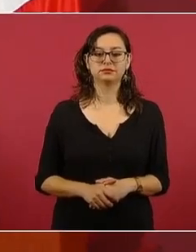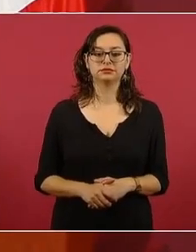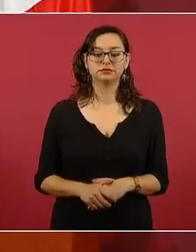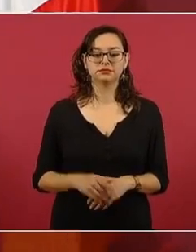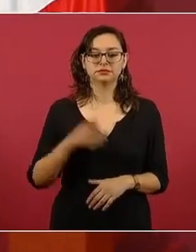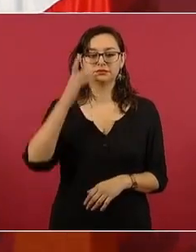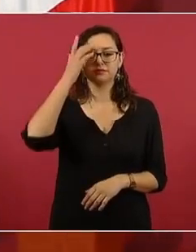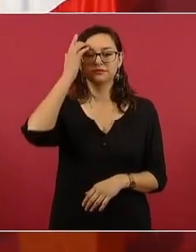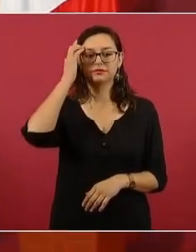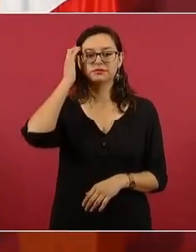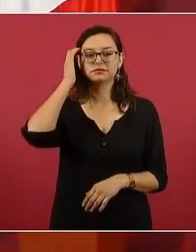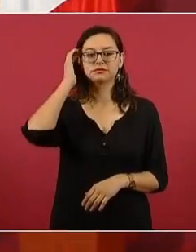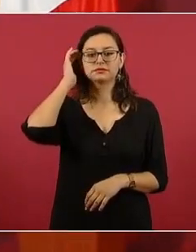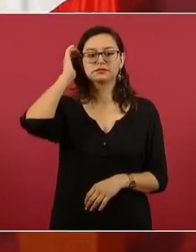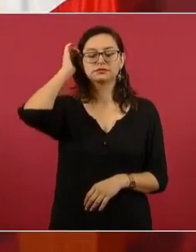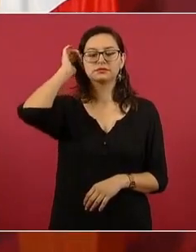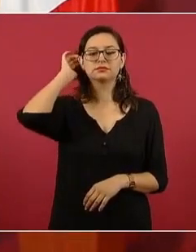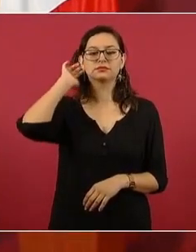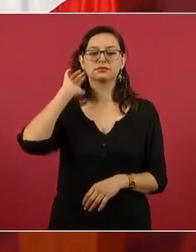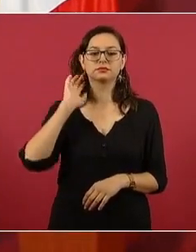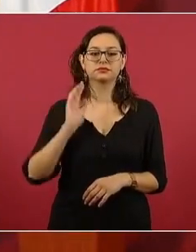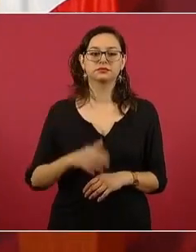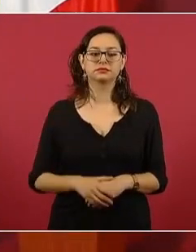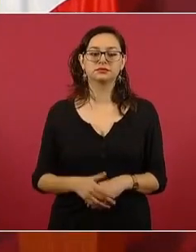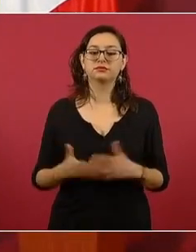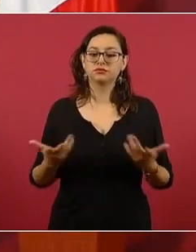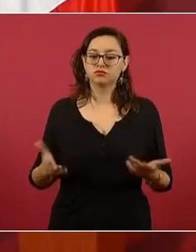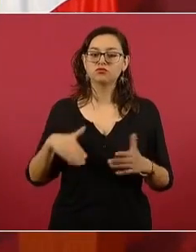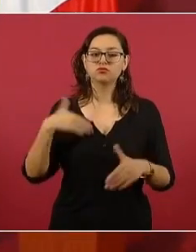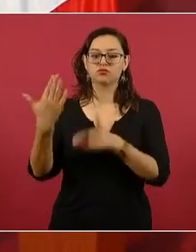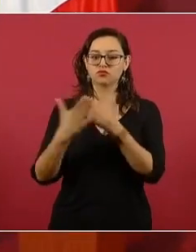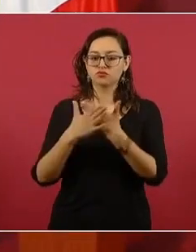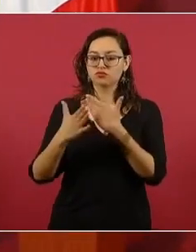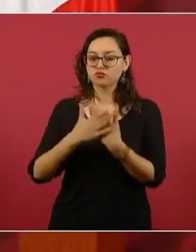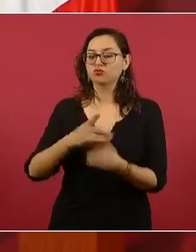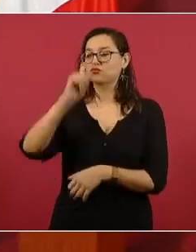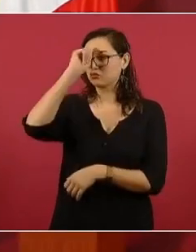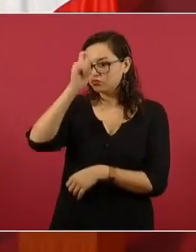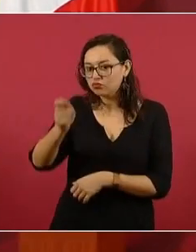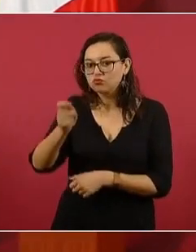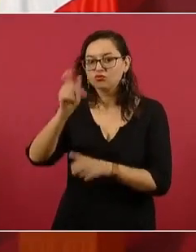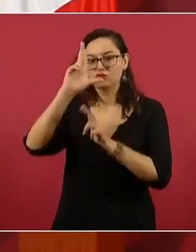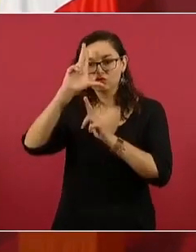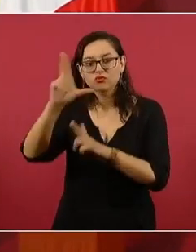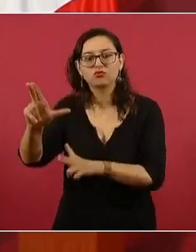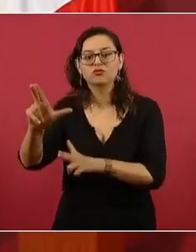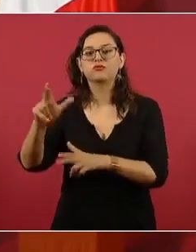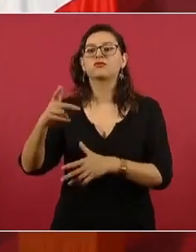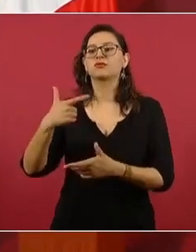No voy a poder asistir a su homenaje, pero es